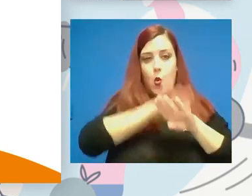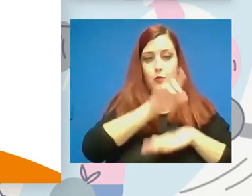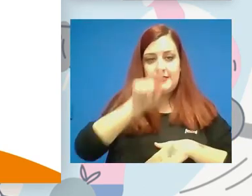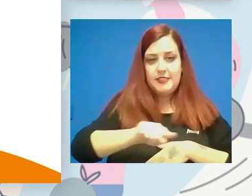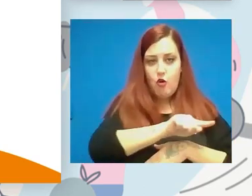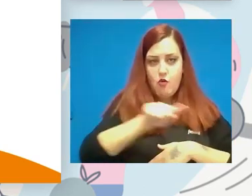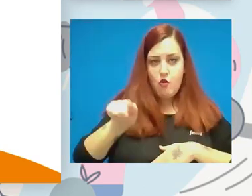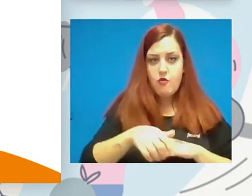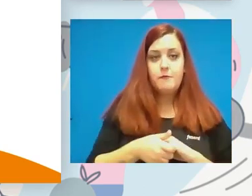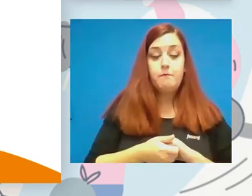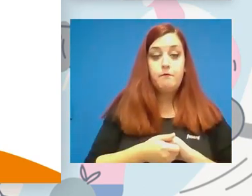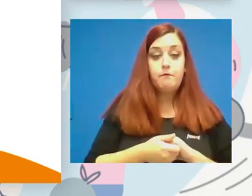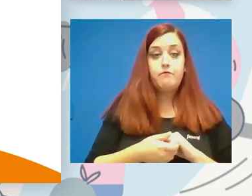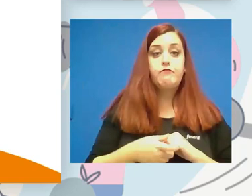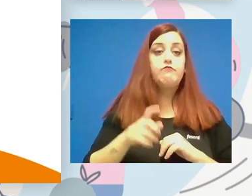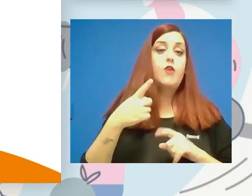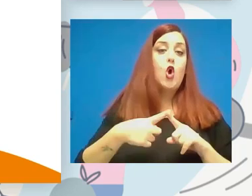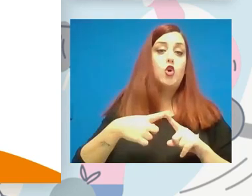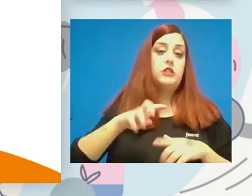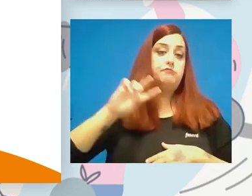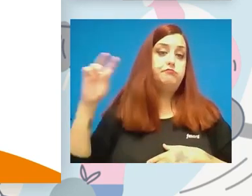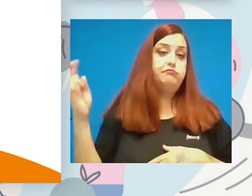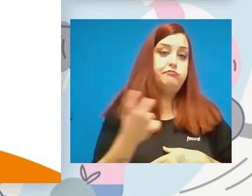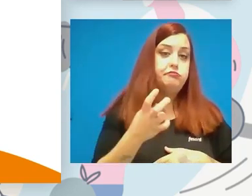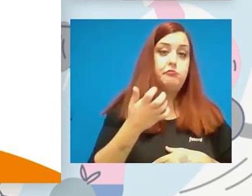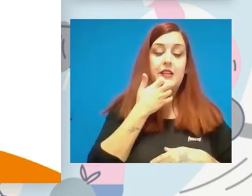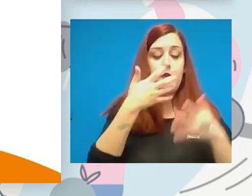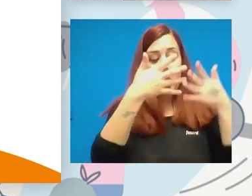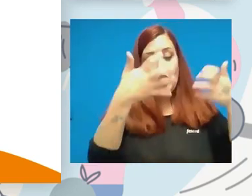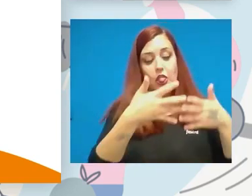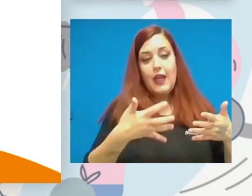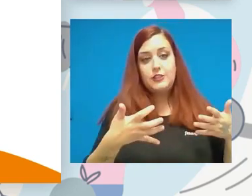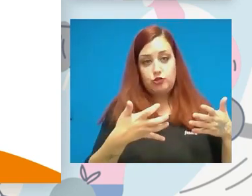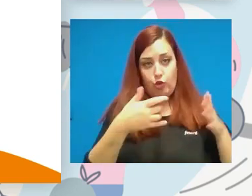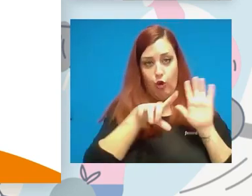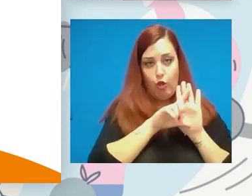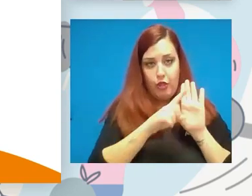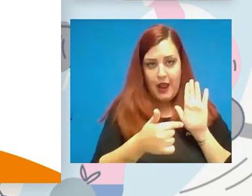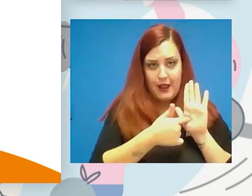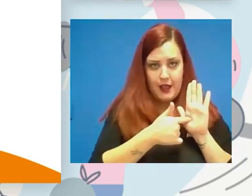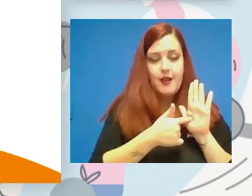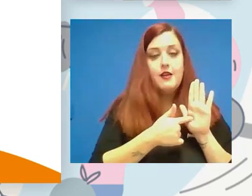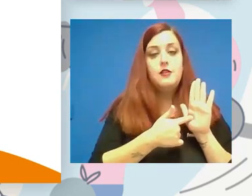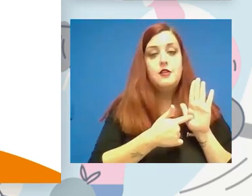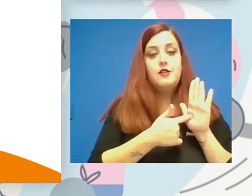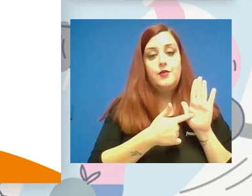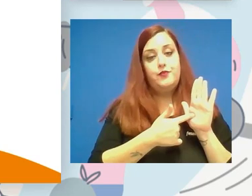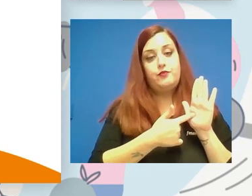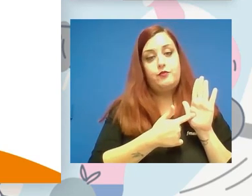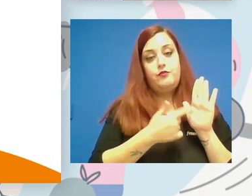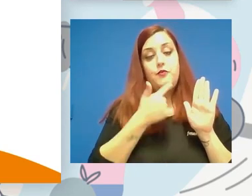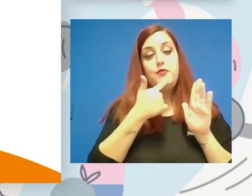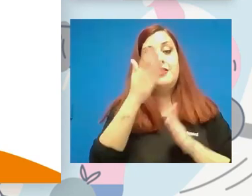algunas otras cosas como, bueno, pues, a lo largo de todo el texto normativo se introduce en numerosas ocasiones a la